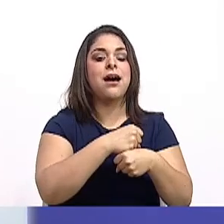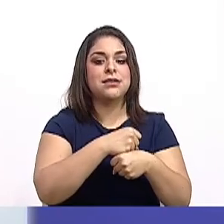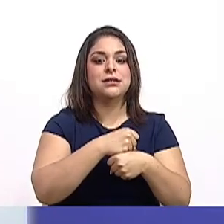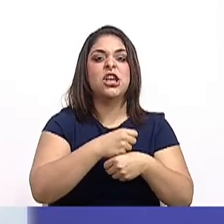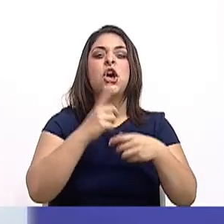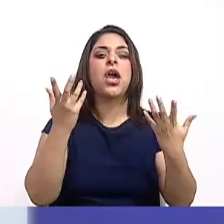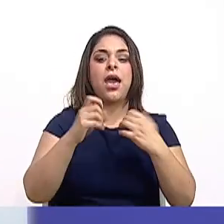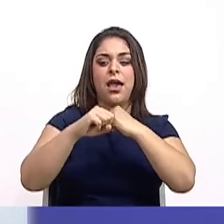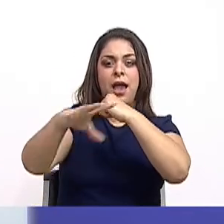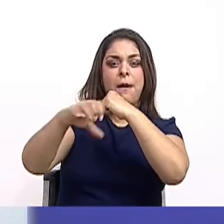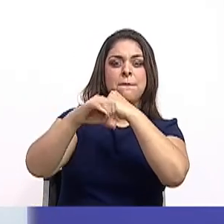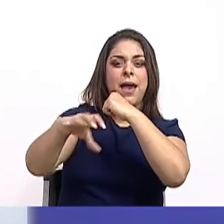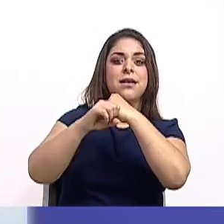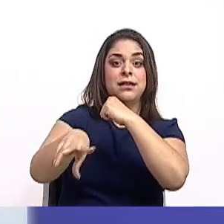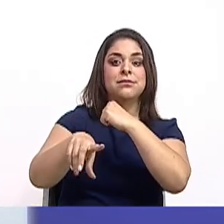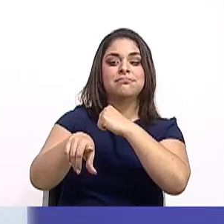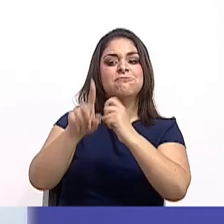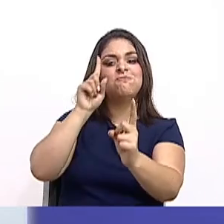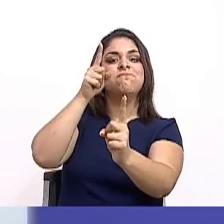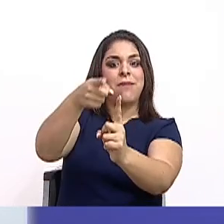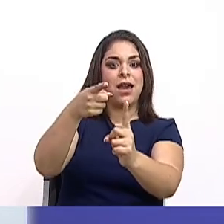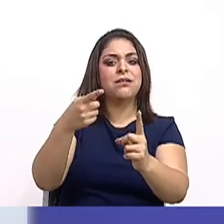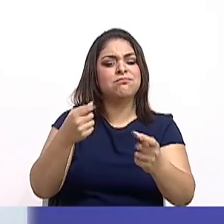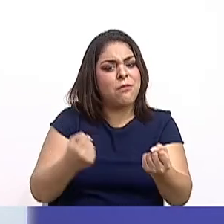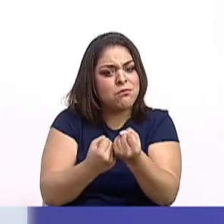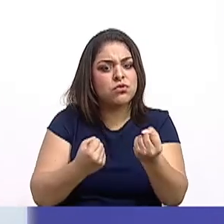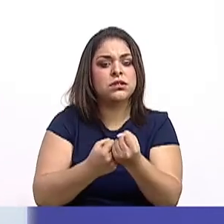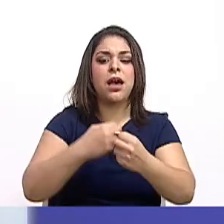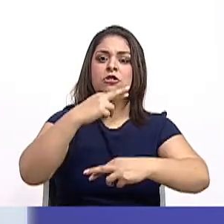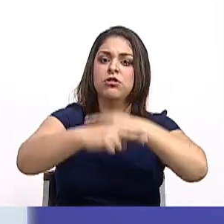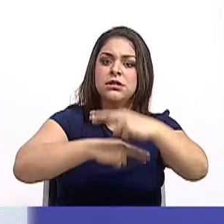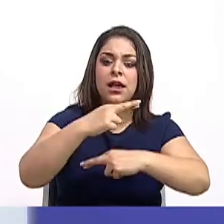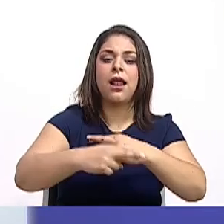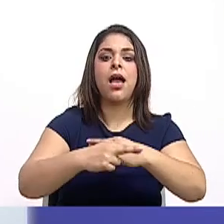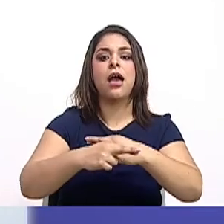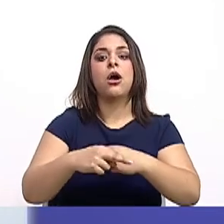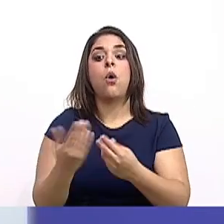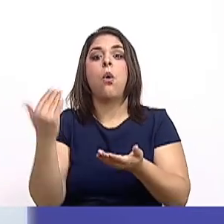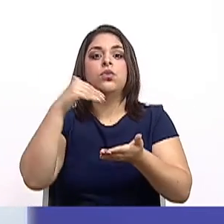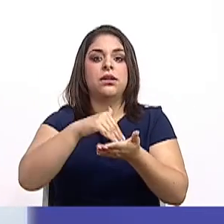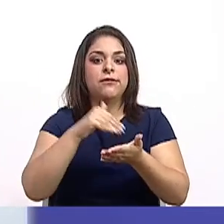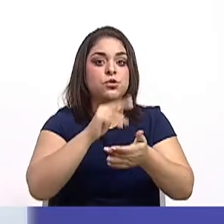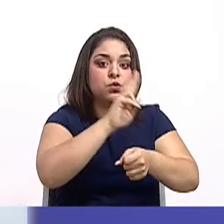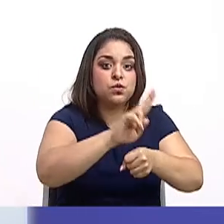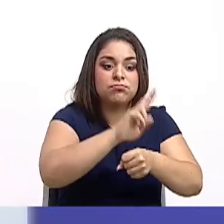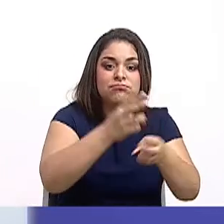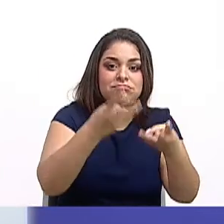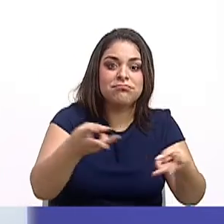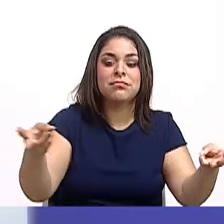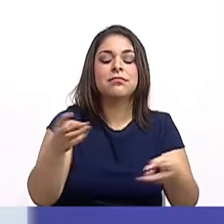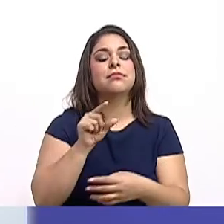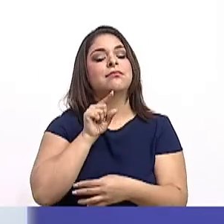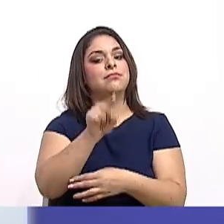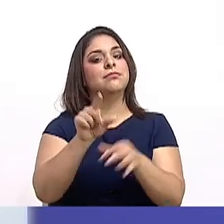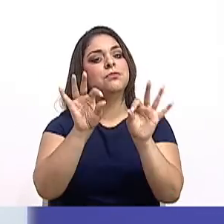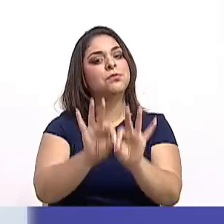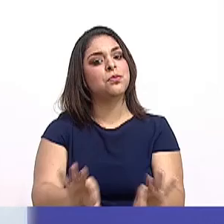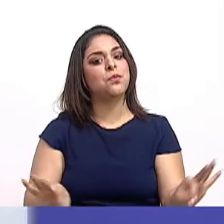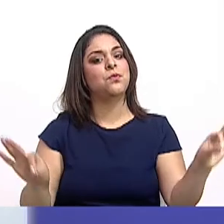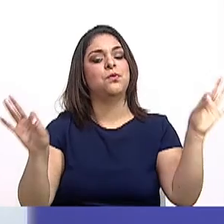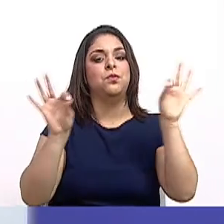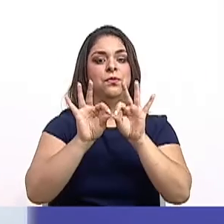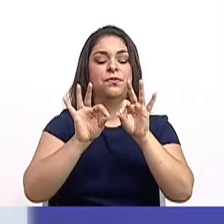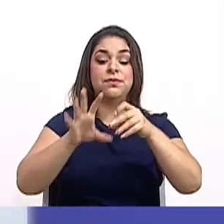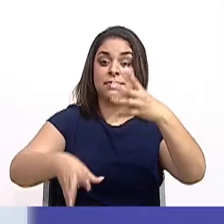campañas que van en torno a ese reciclaje, a la reutilización, lo cual es muy importante. Y